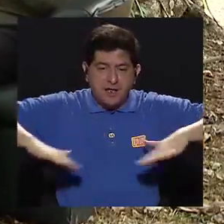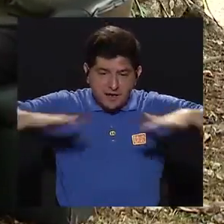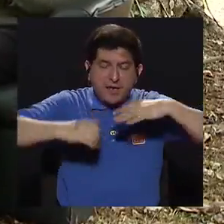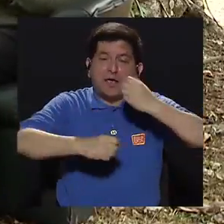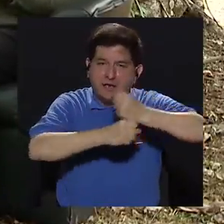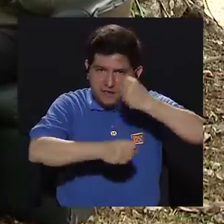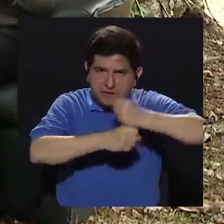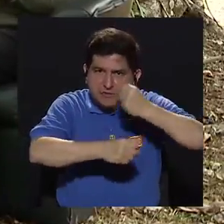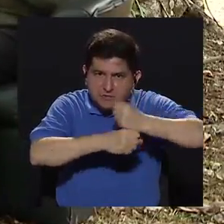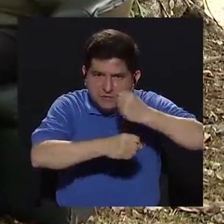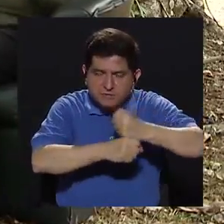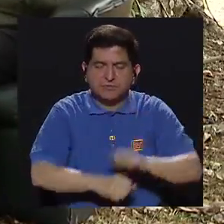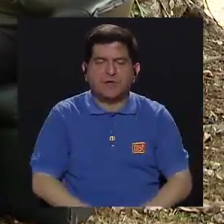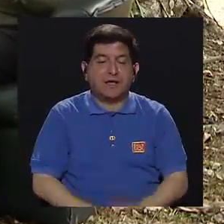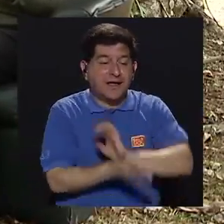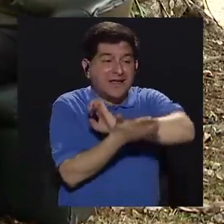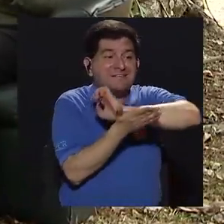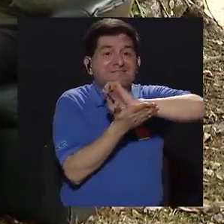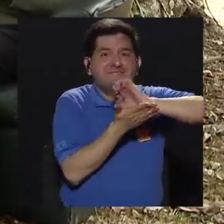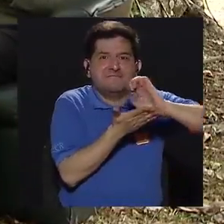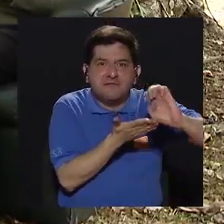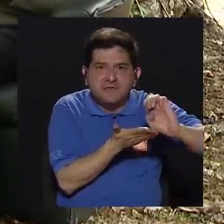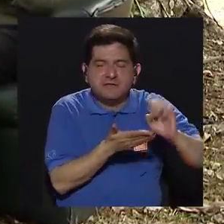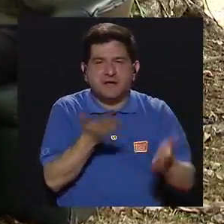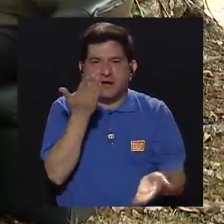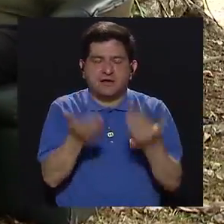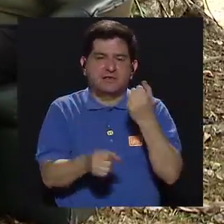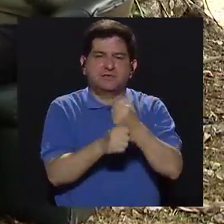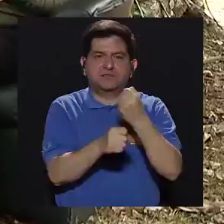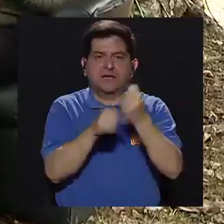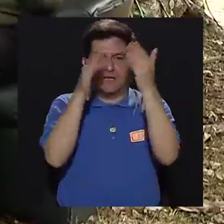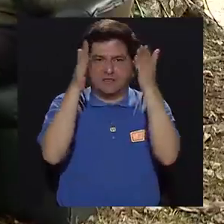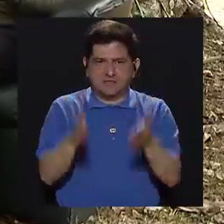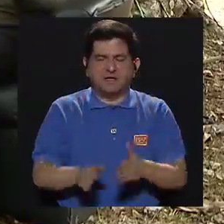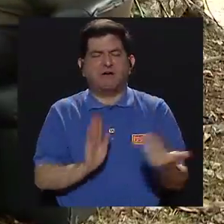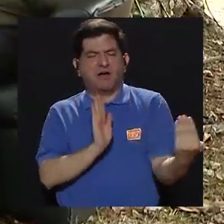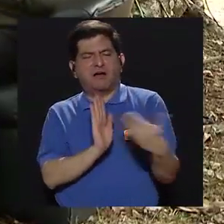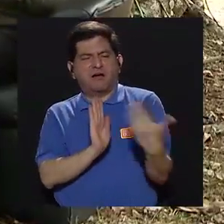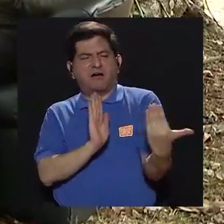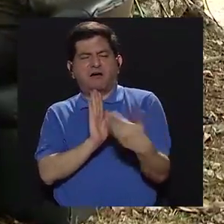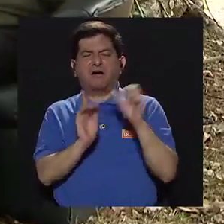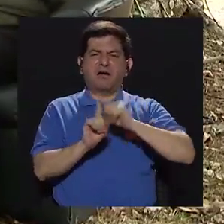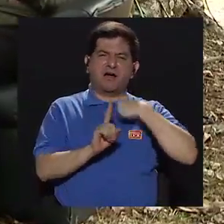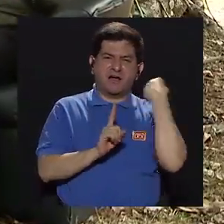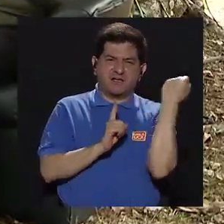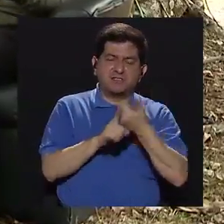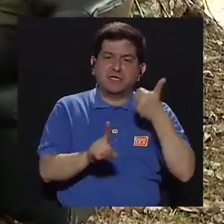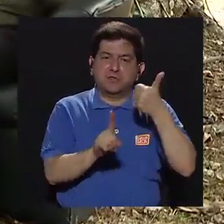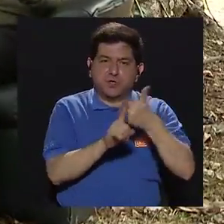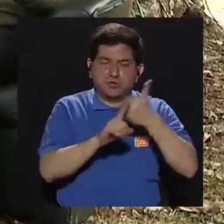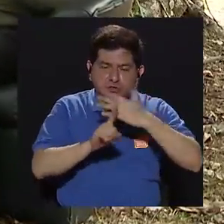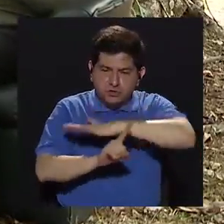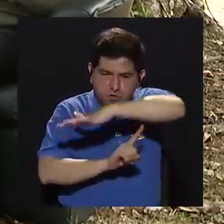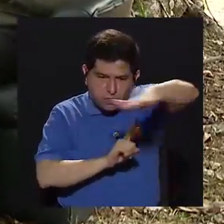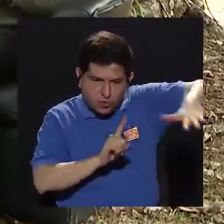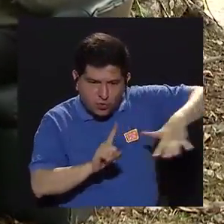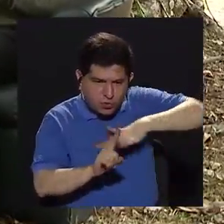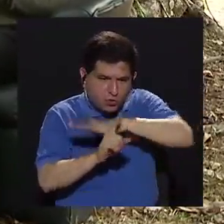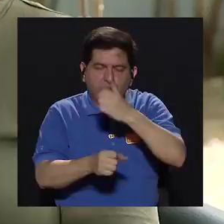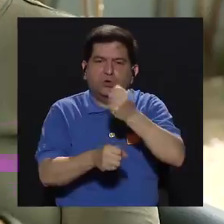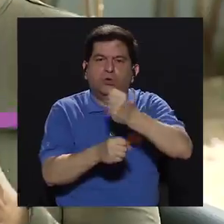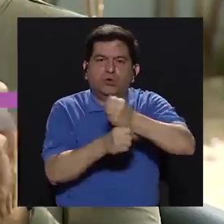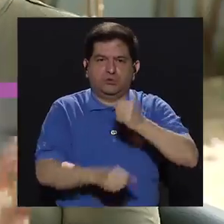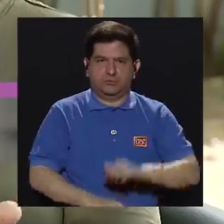ámbito laboral, previniendo que el trabajador sea afectado por las condiciones mismas de su entorno